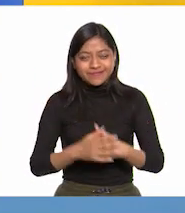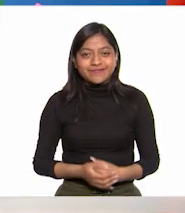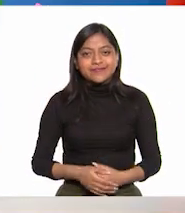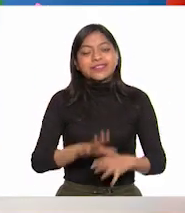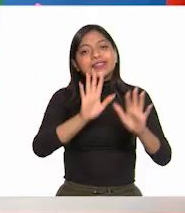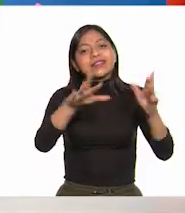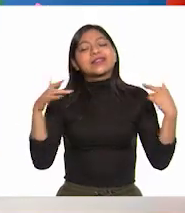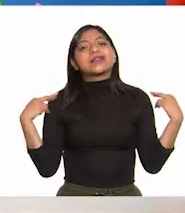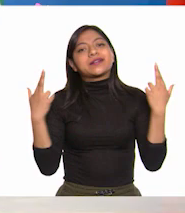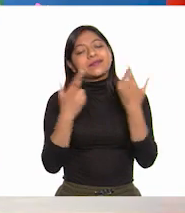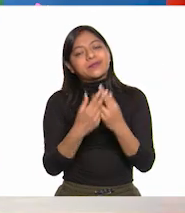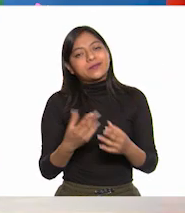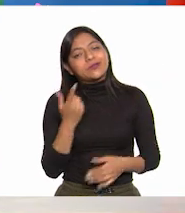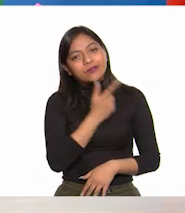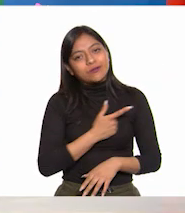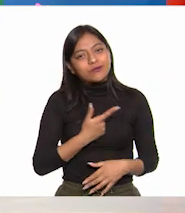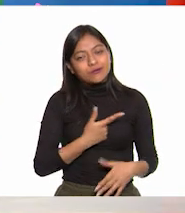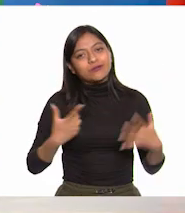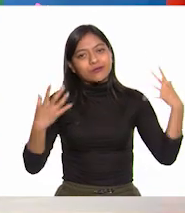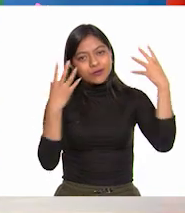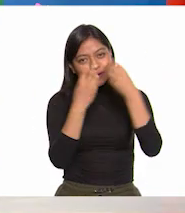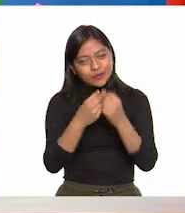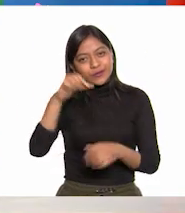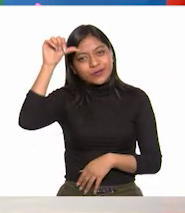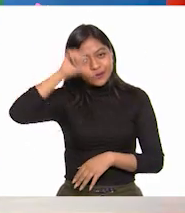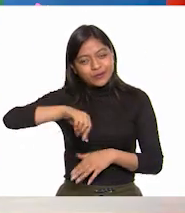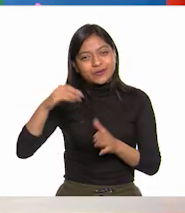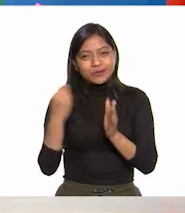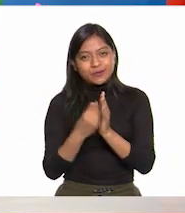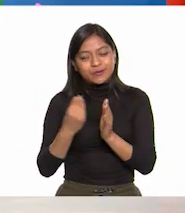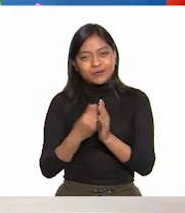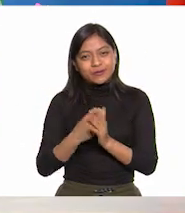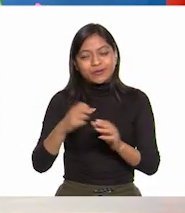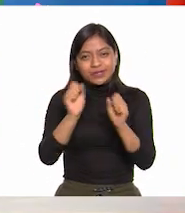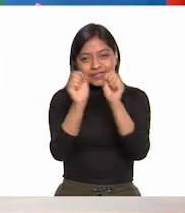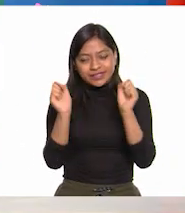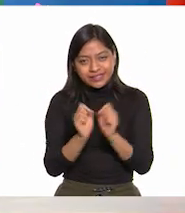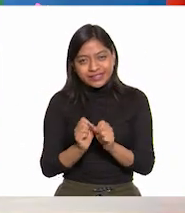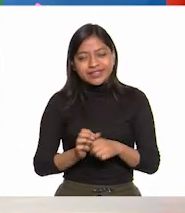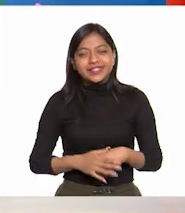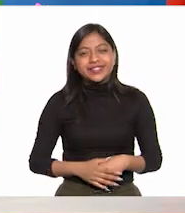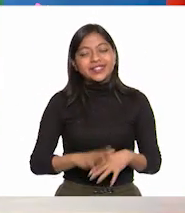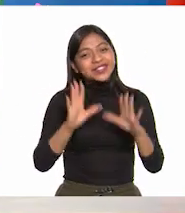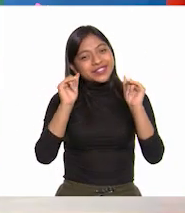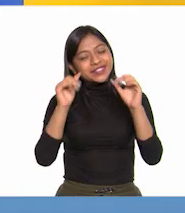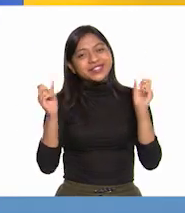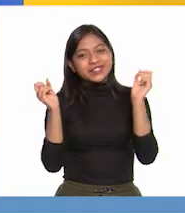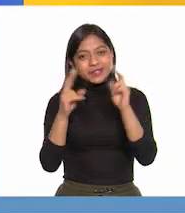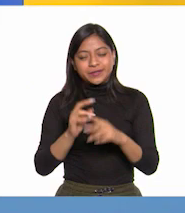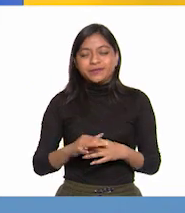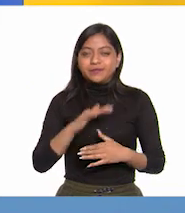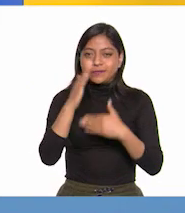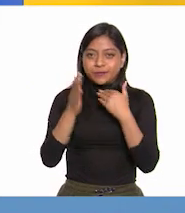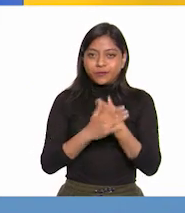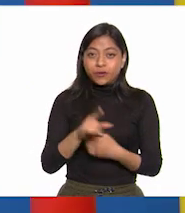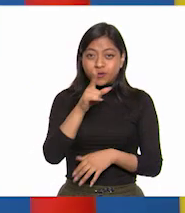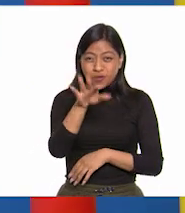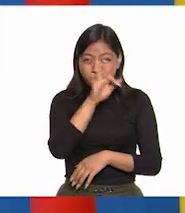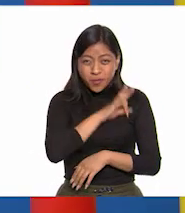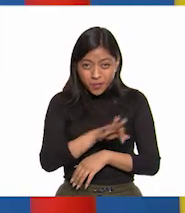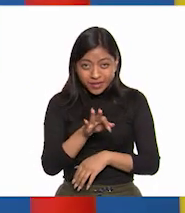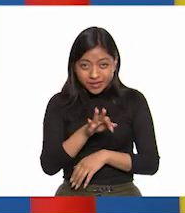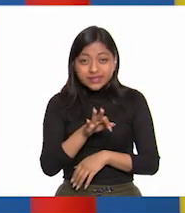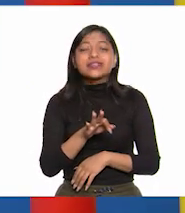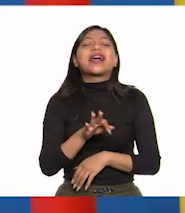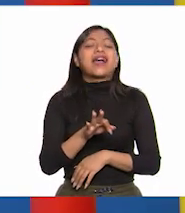Maestra Noemí Juárez, un gusto tenerte de vuelta en nuestro salón de clases. Nos vemos en la siguiente. Hasta la próxima, Jenny. Si te es